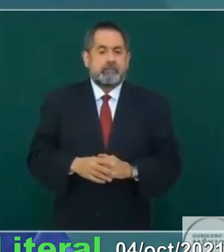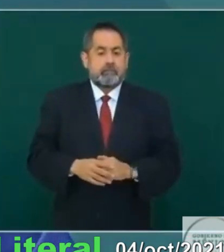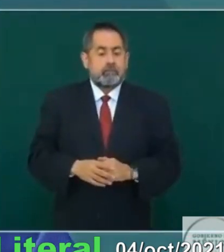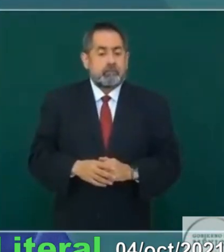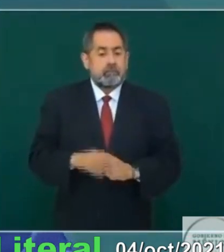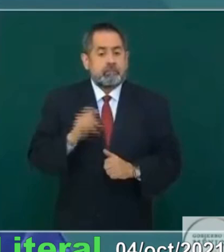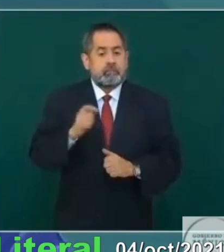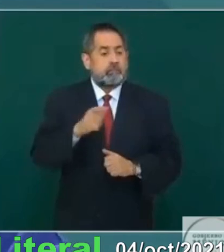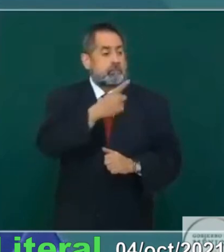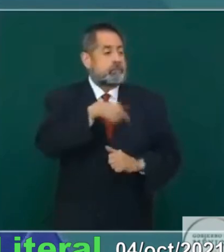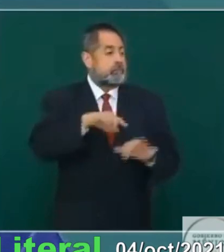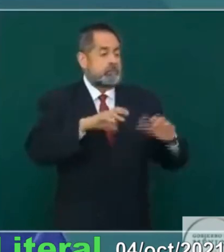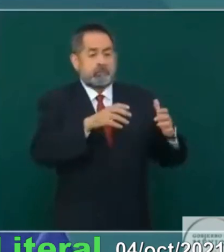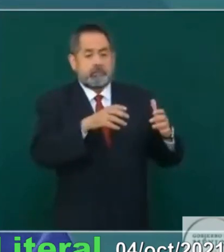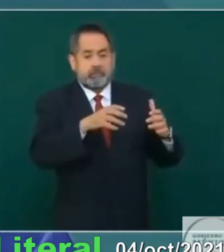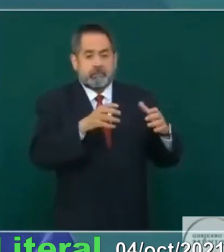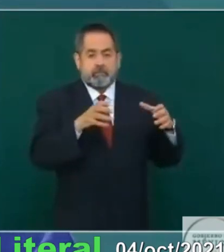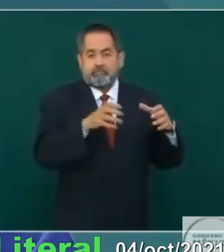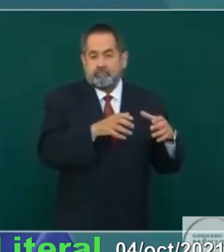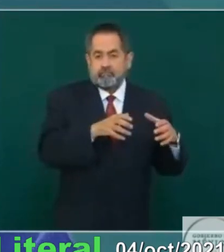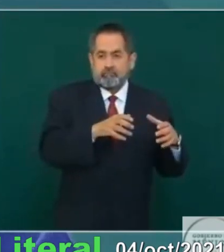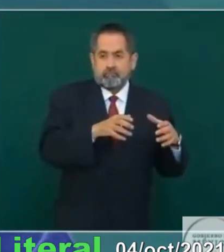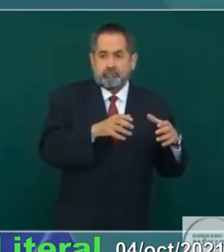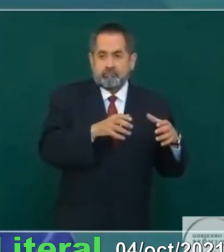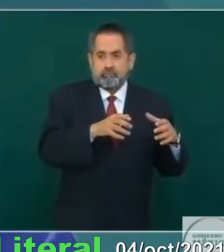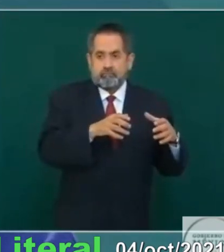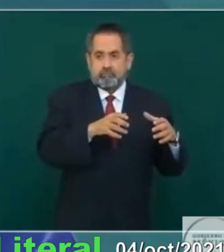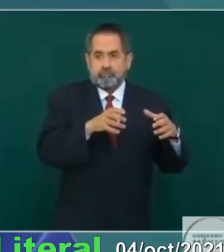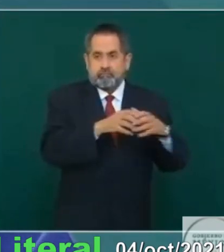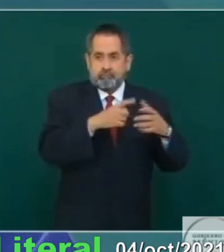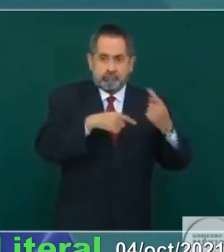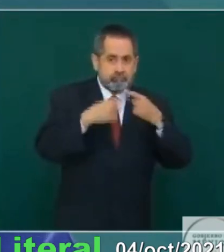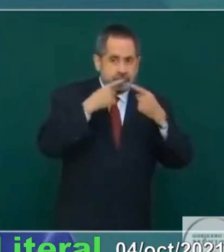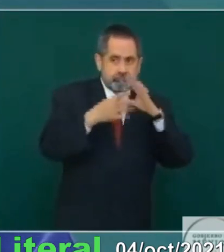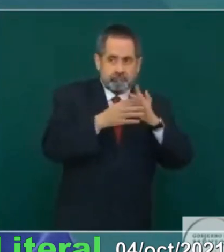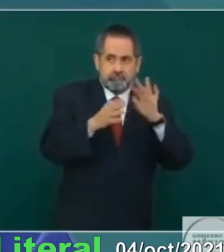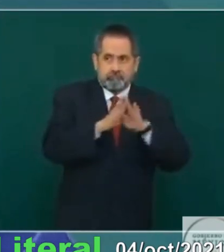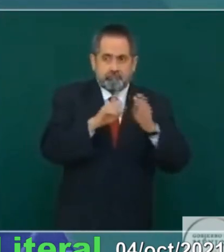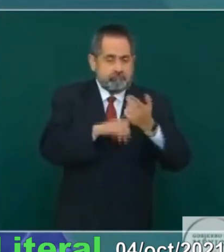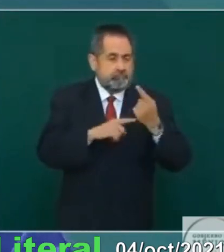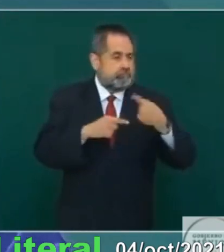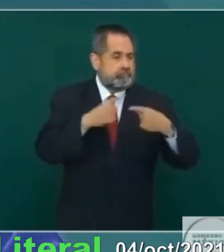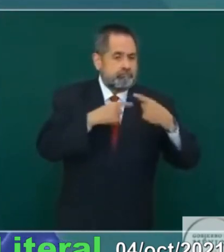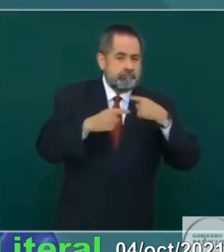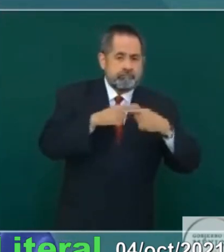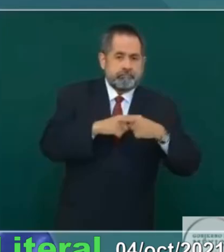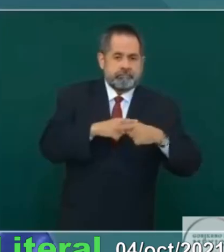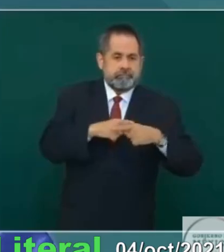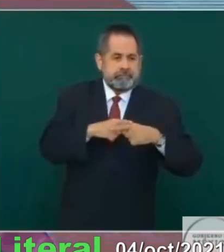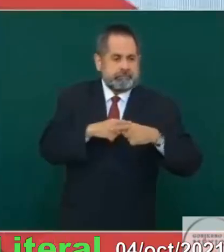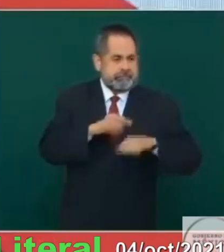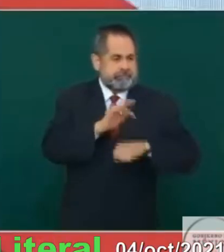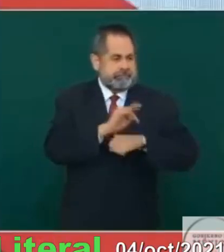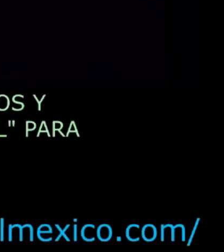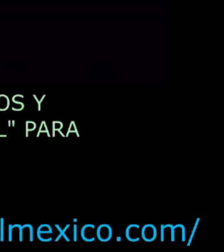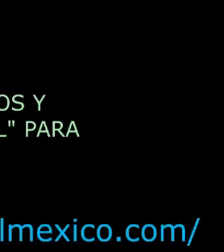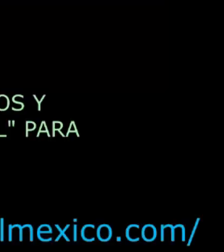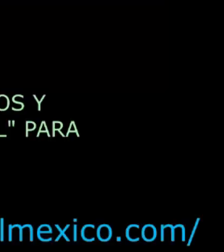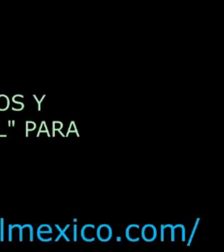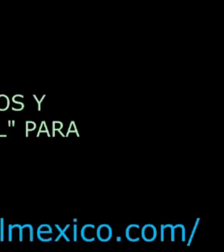que defienden ahora la reforma energética.